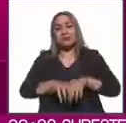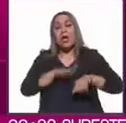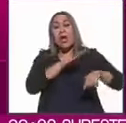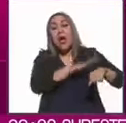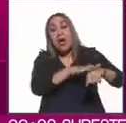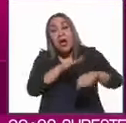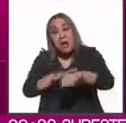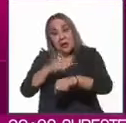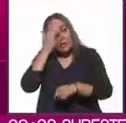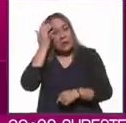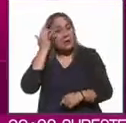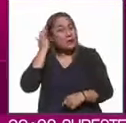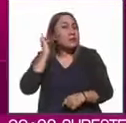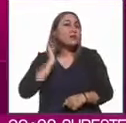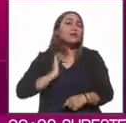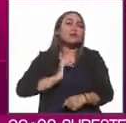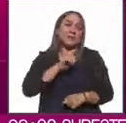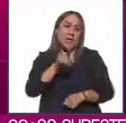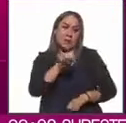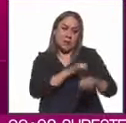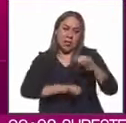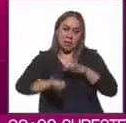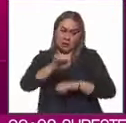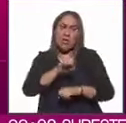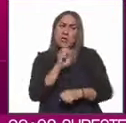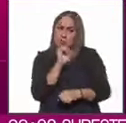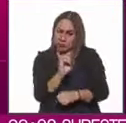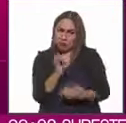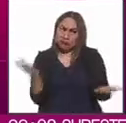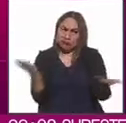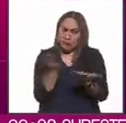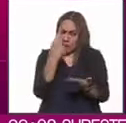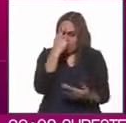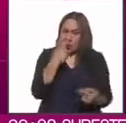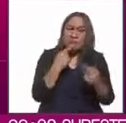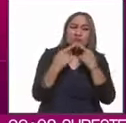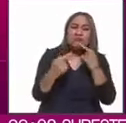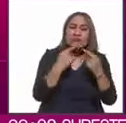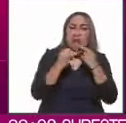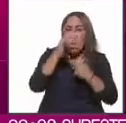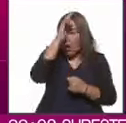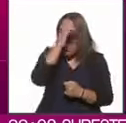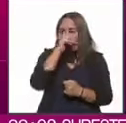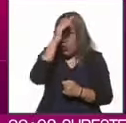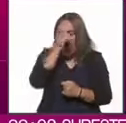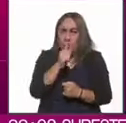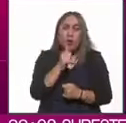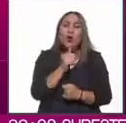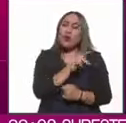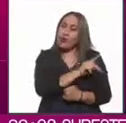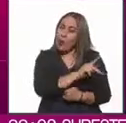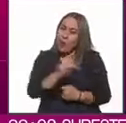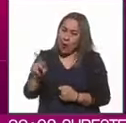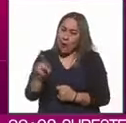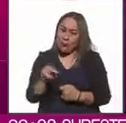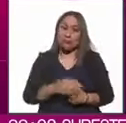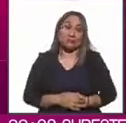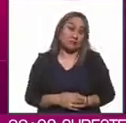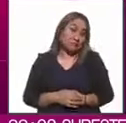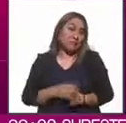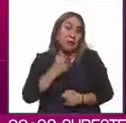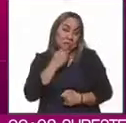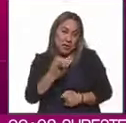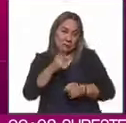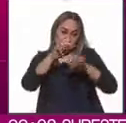afirma que la empresa se encuentra abierta al diálogo para alcanzar un acuerdo favorable para todas las partes.